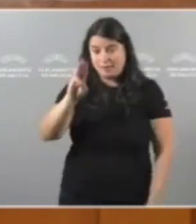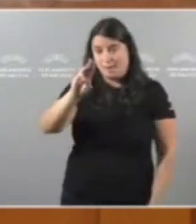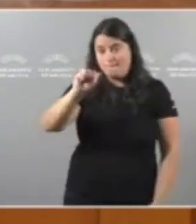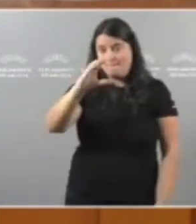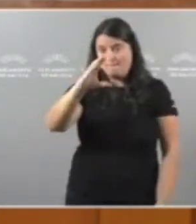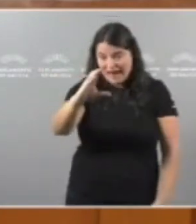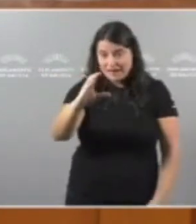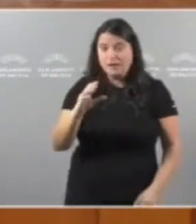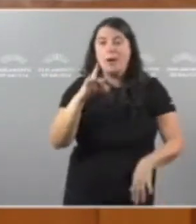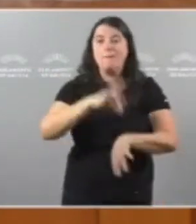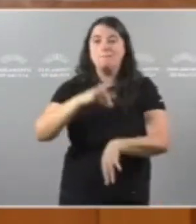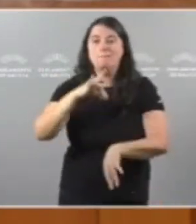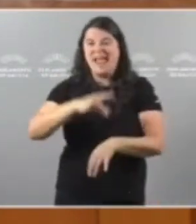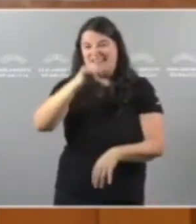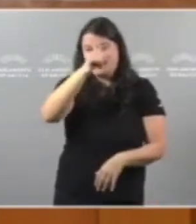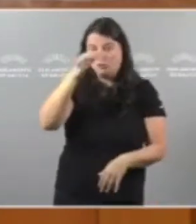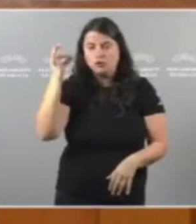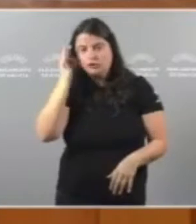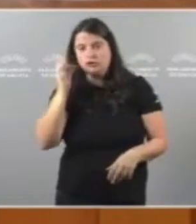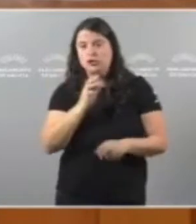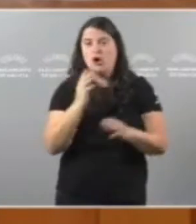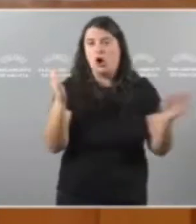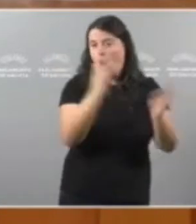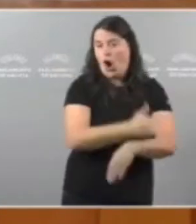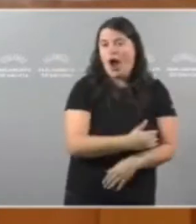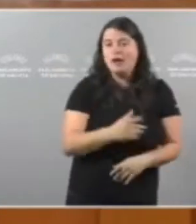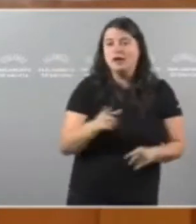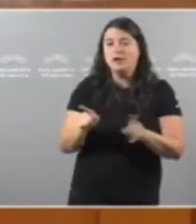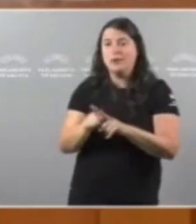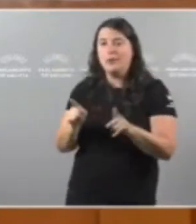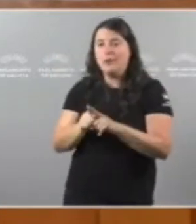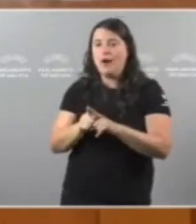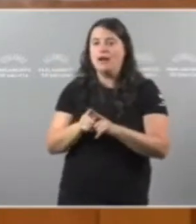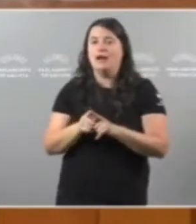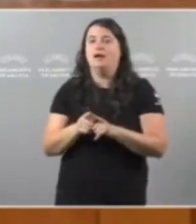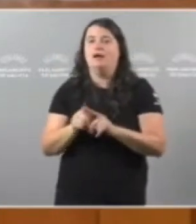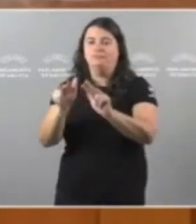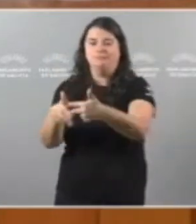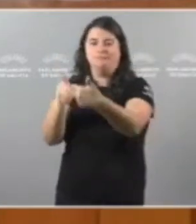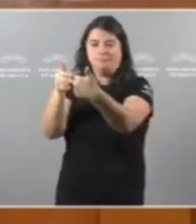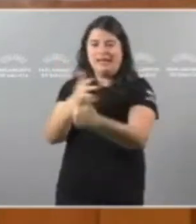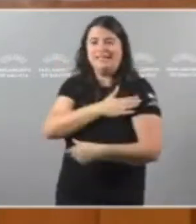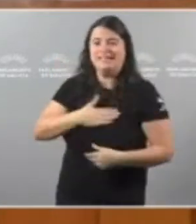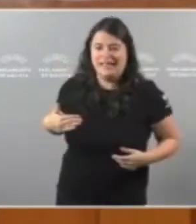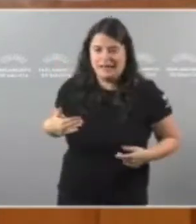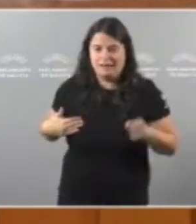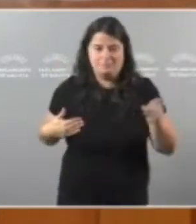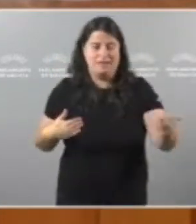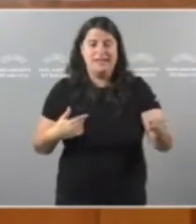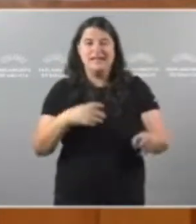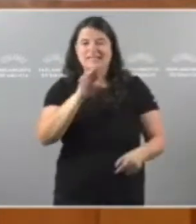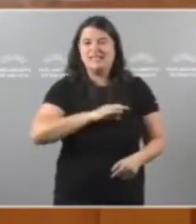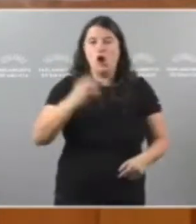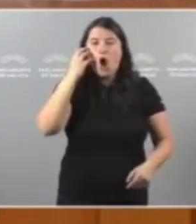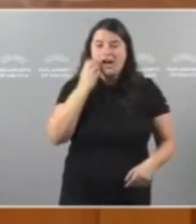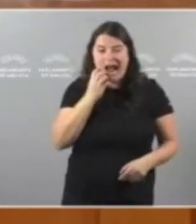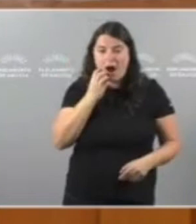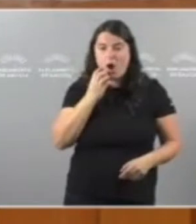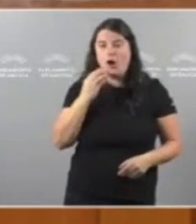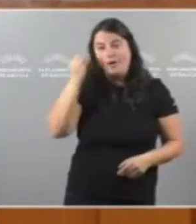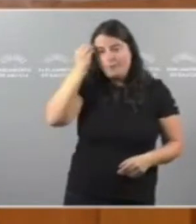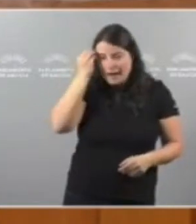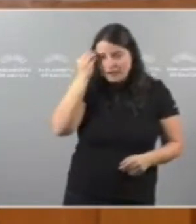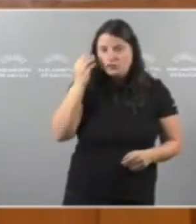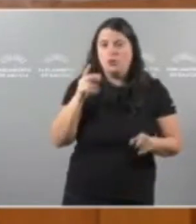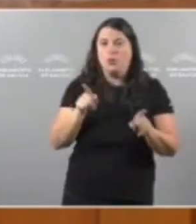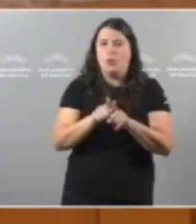haxa médicos e médicas, sino que se atenda por telepantalla Eu creo que o señor Rajoy nunca pensou que levarían tan longe